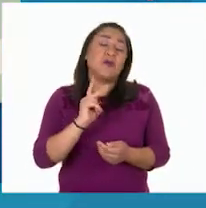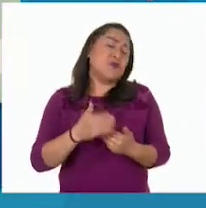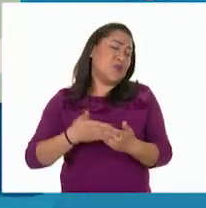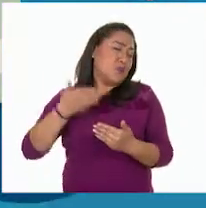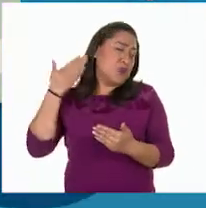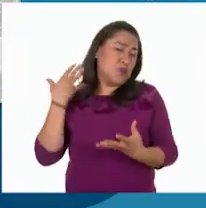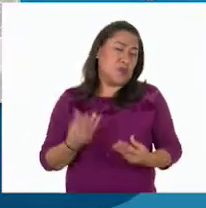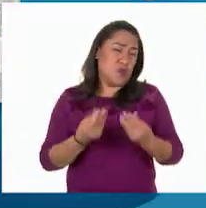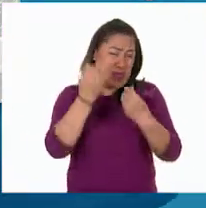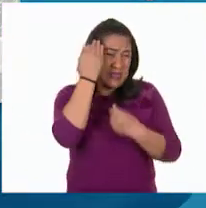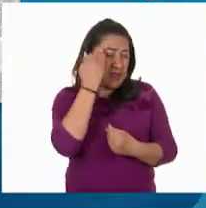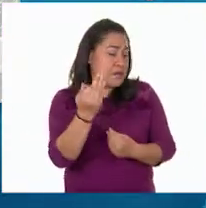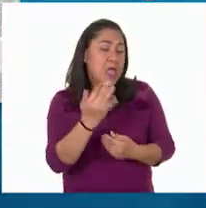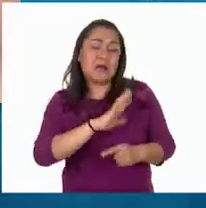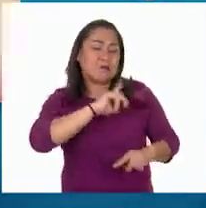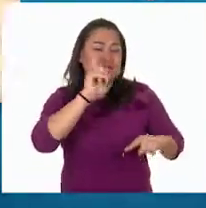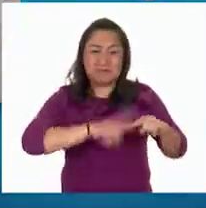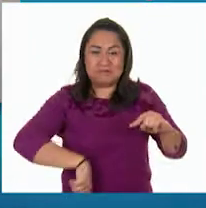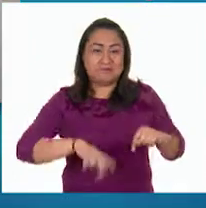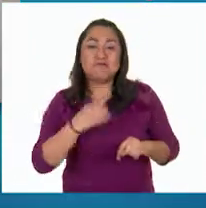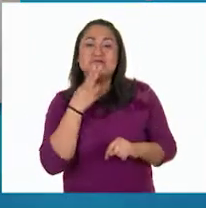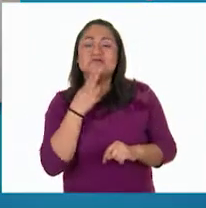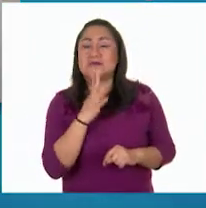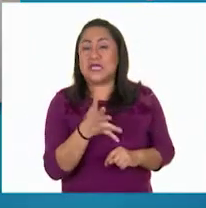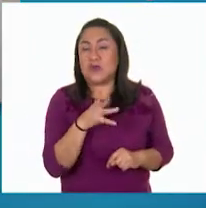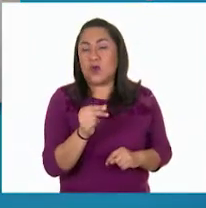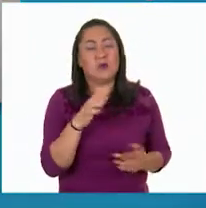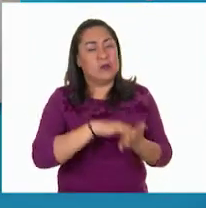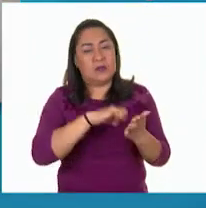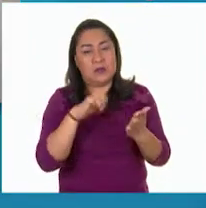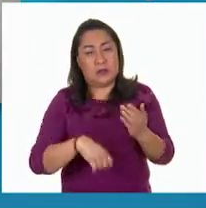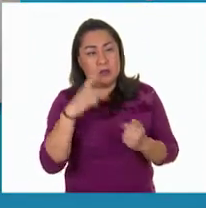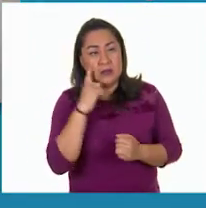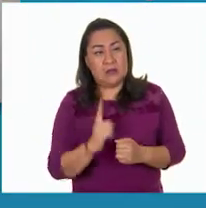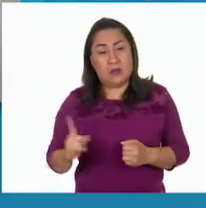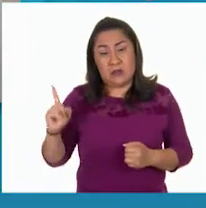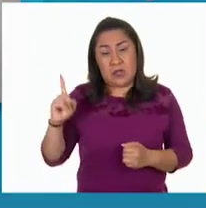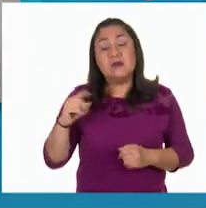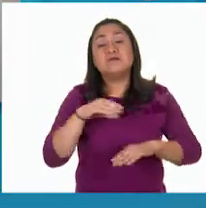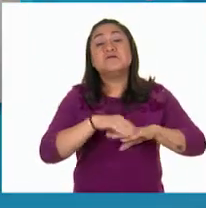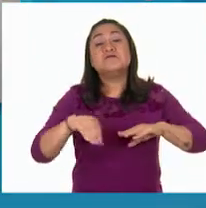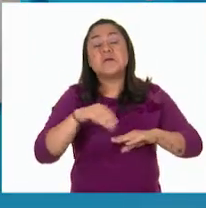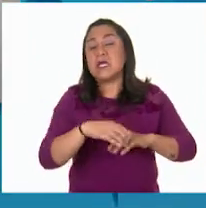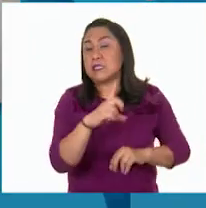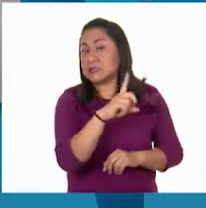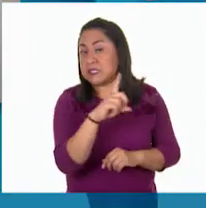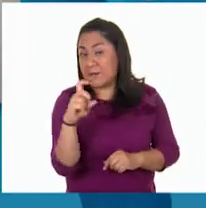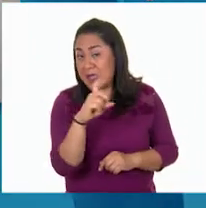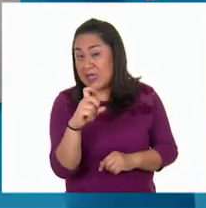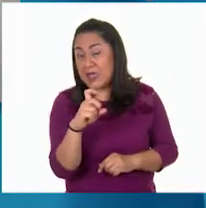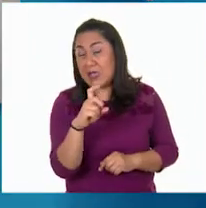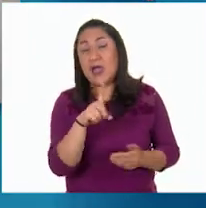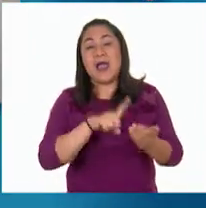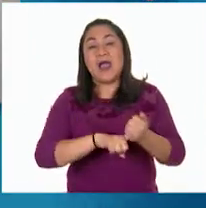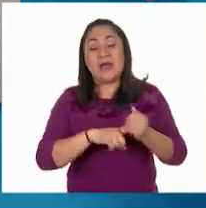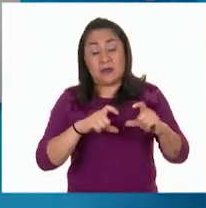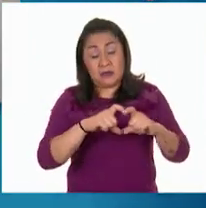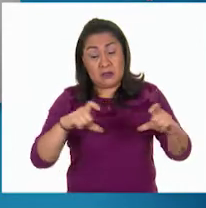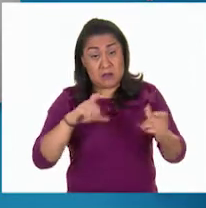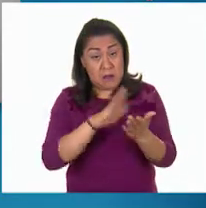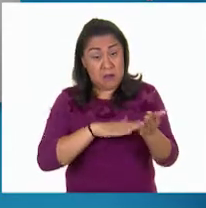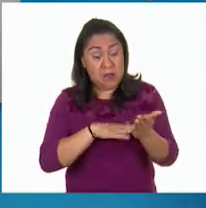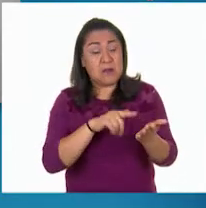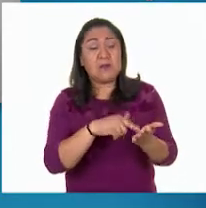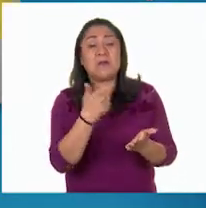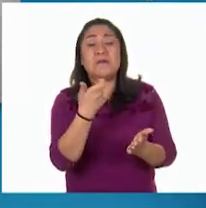muchos años esa práctica quedó fuera de uso. Por ejemplo, este billete tiene un valor de 100 pesos, pero el papel en el que está impreso cuesta tan